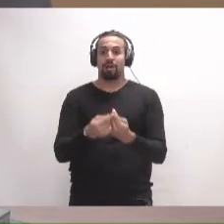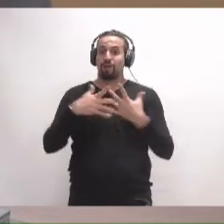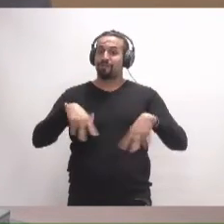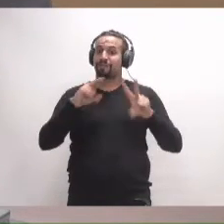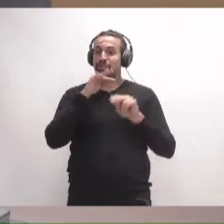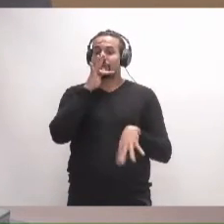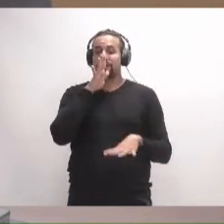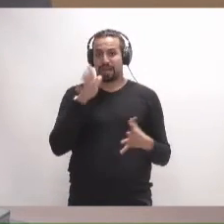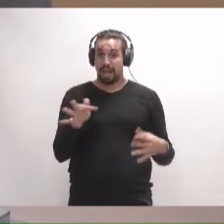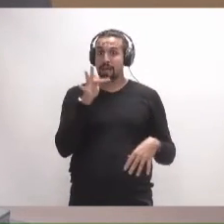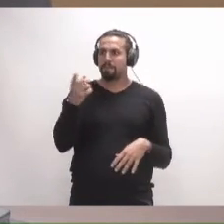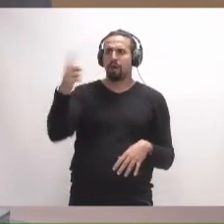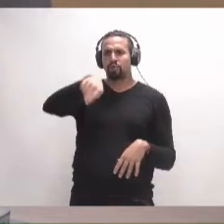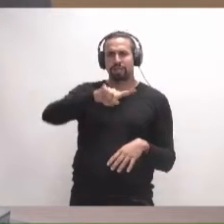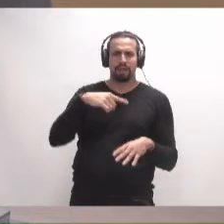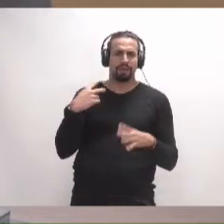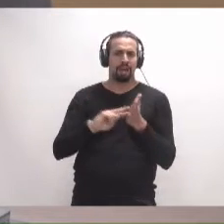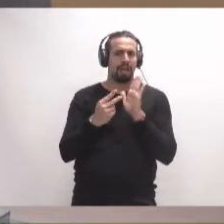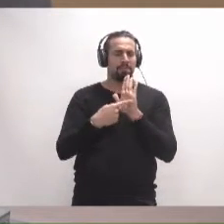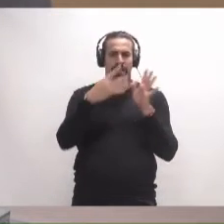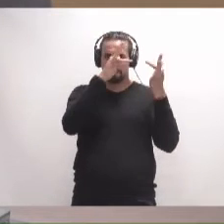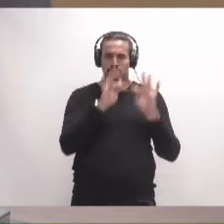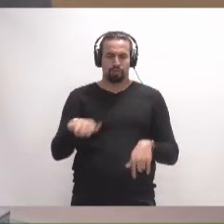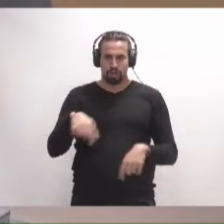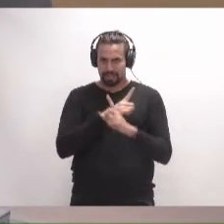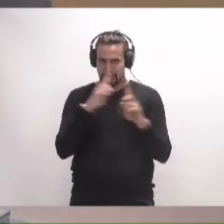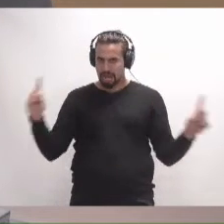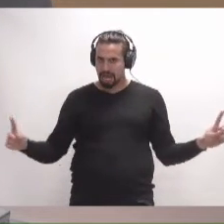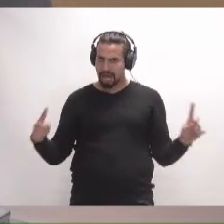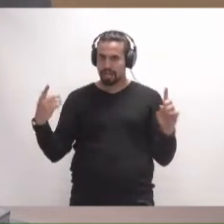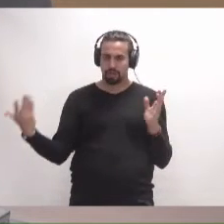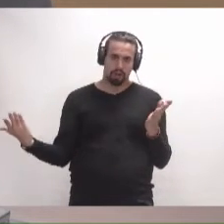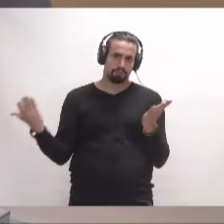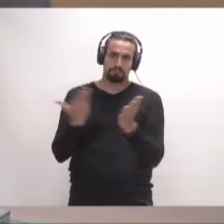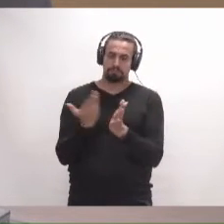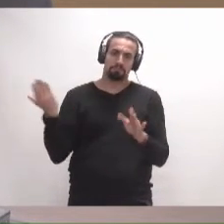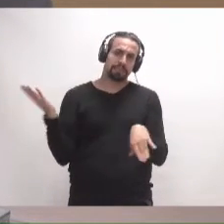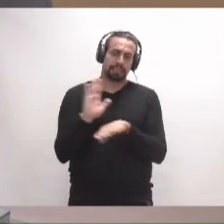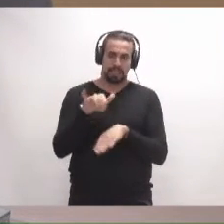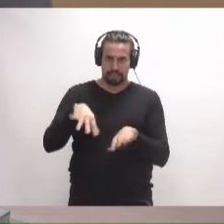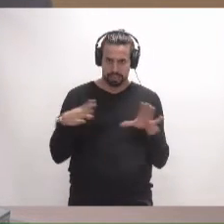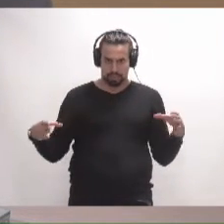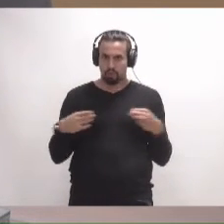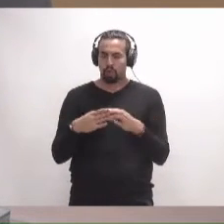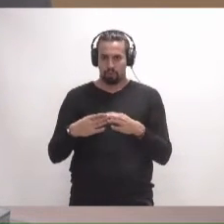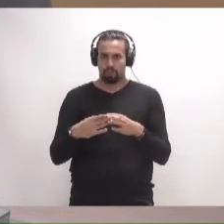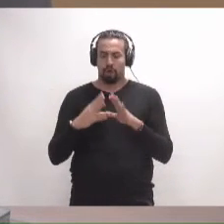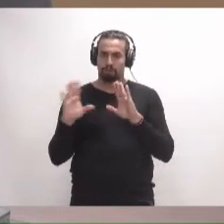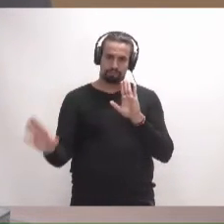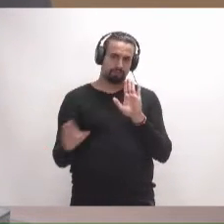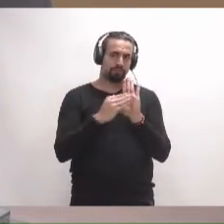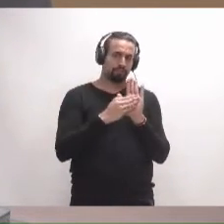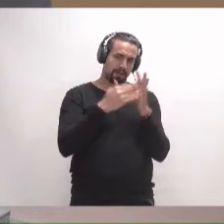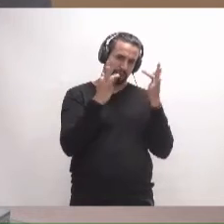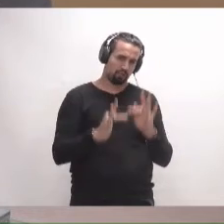ustedes se negaron a admitir una enmienda en el presupuesto de este año, presentada por este grupo, en donde se incorporaba